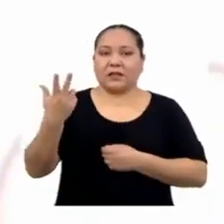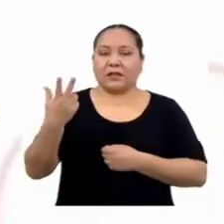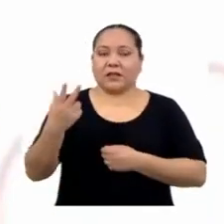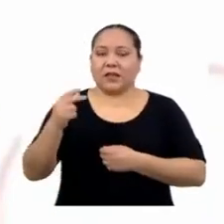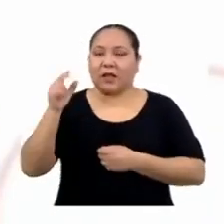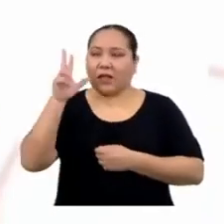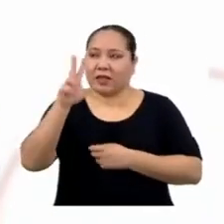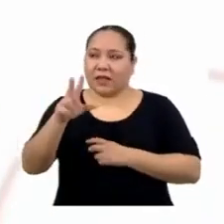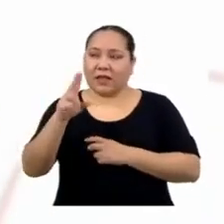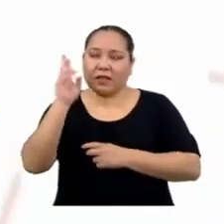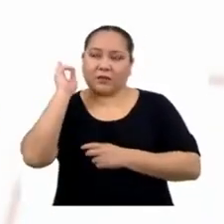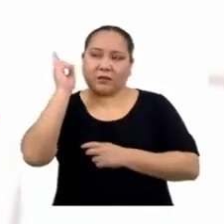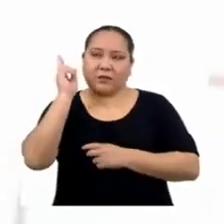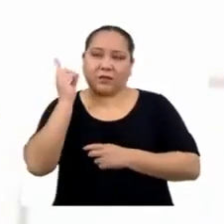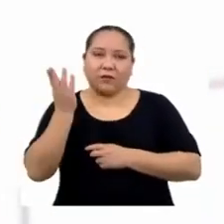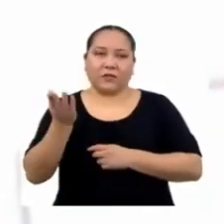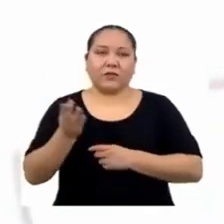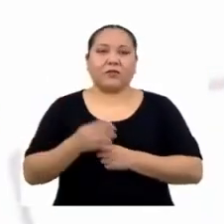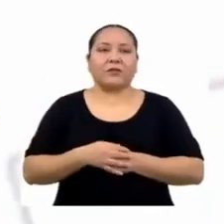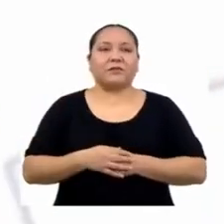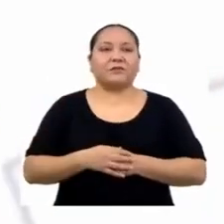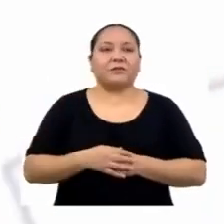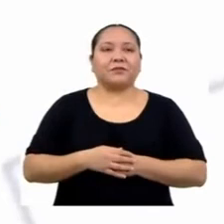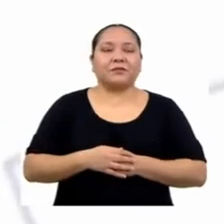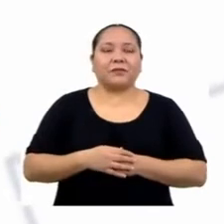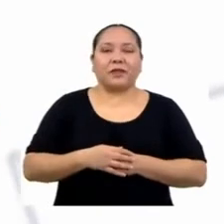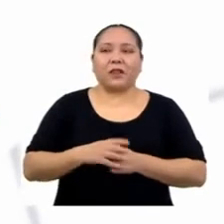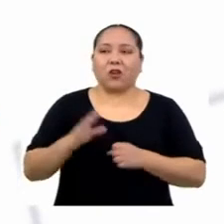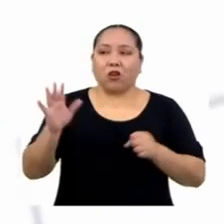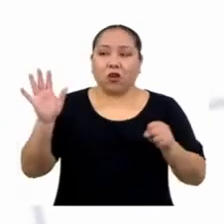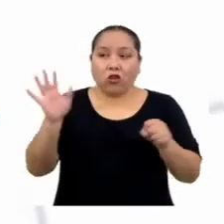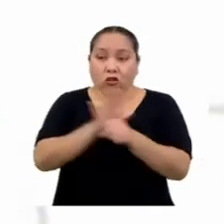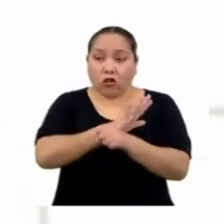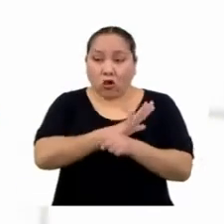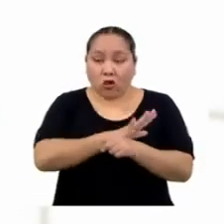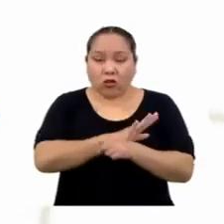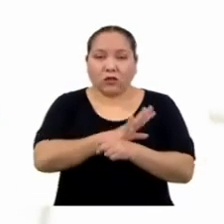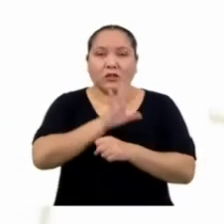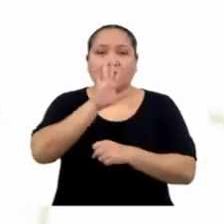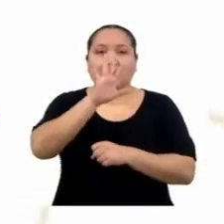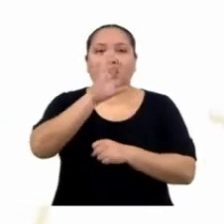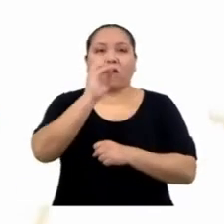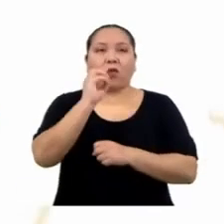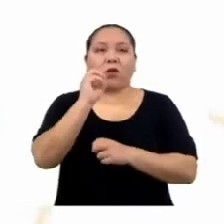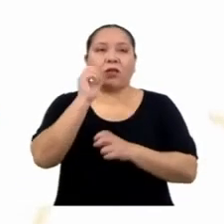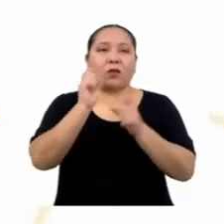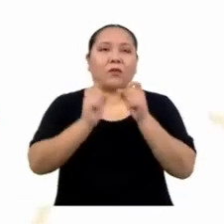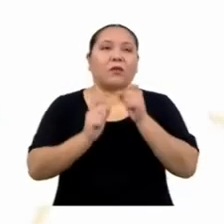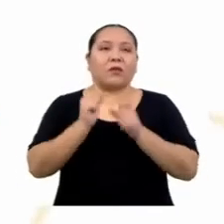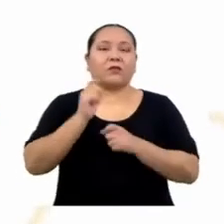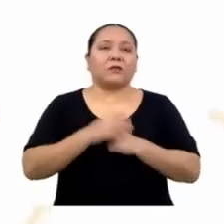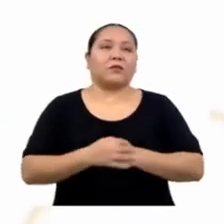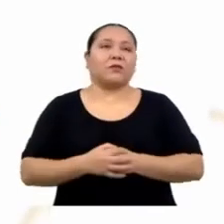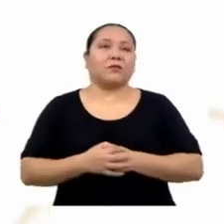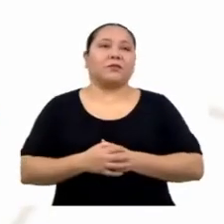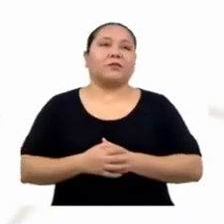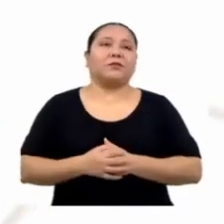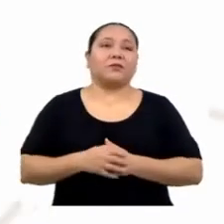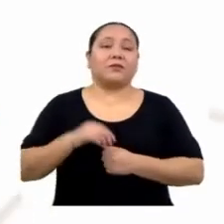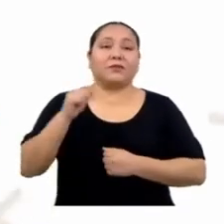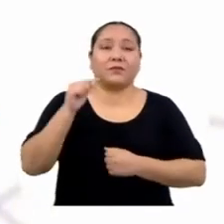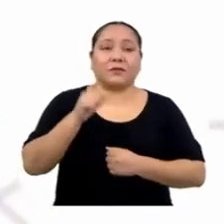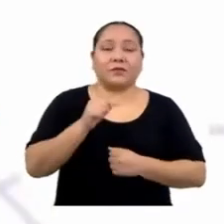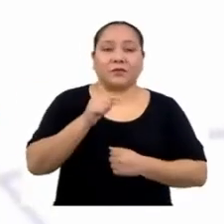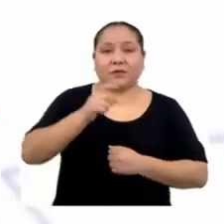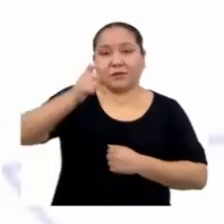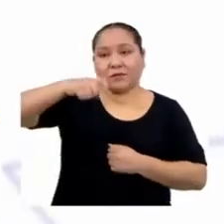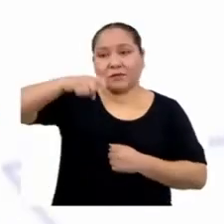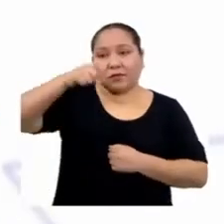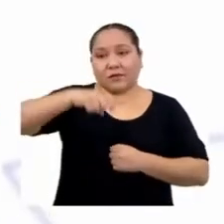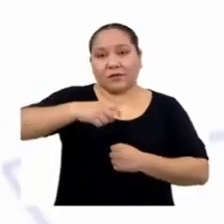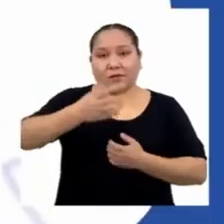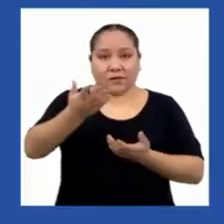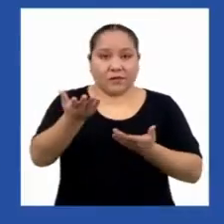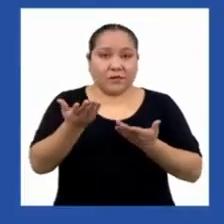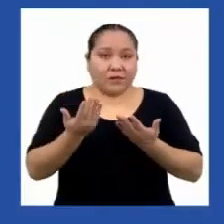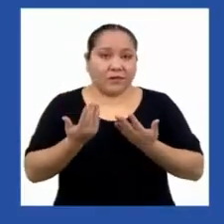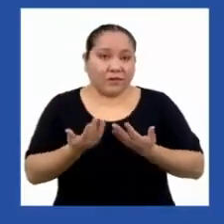son 3 docentes. En total, 50 personas. Y ese es el total de personas que necesita tener tu muestra.